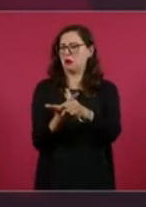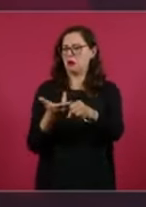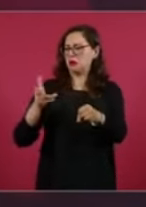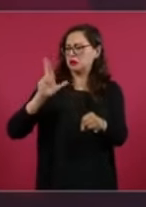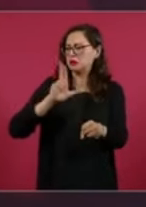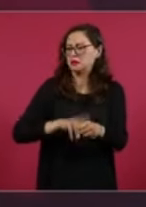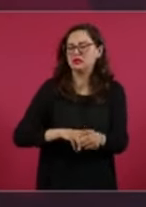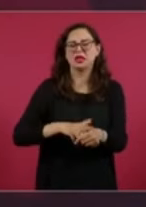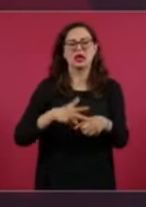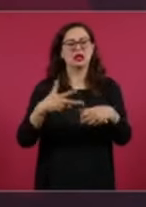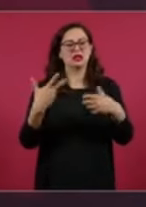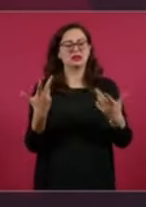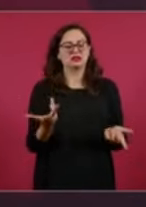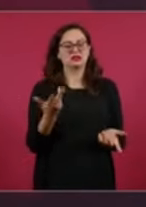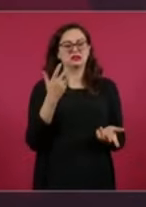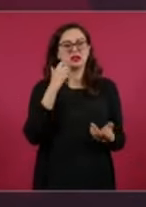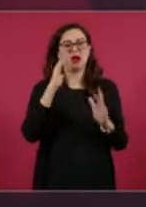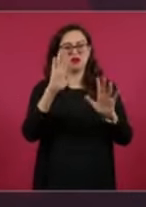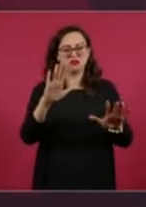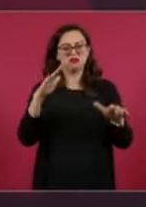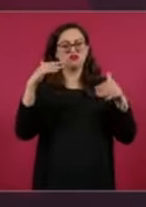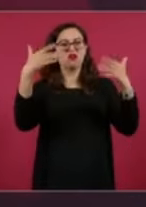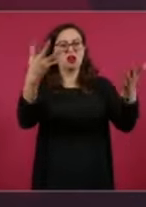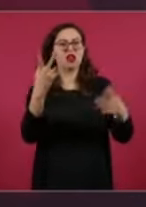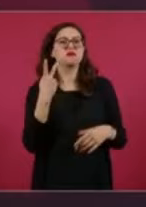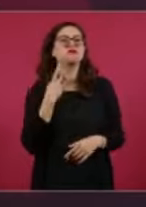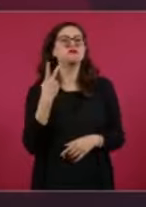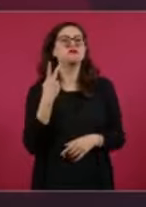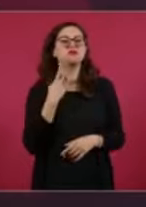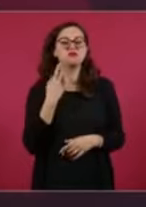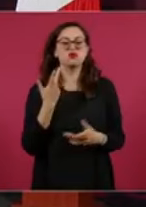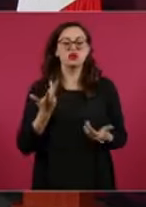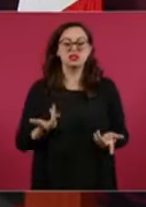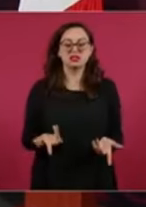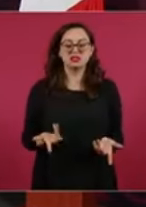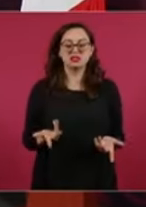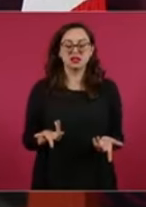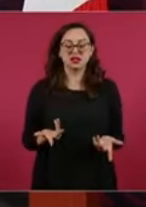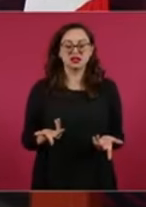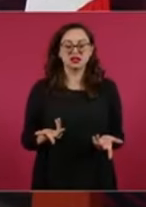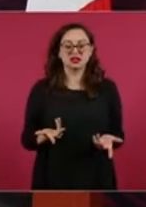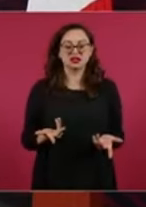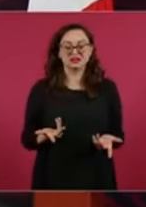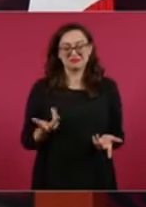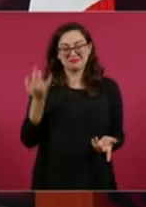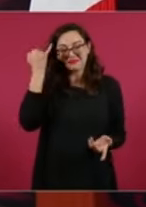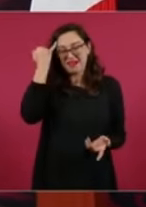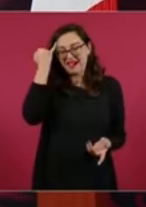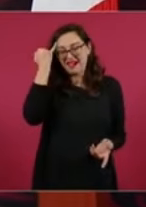en política exterior. Imagínense, México fue el único país